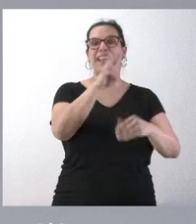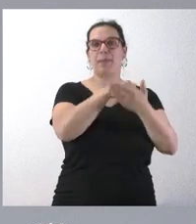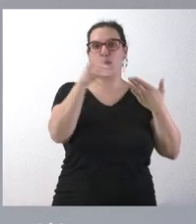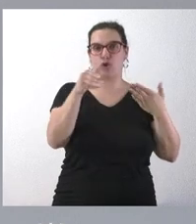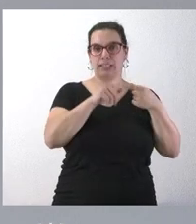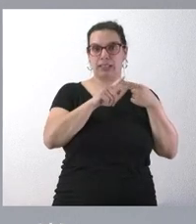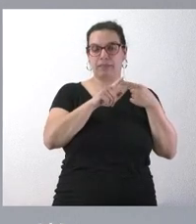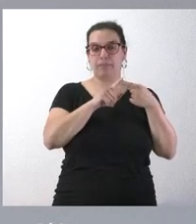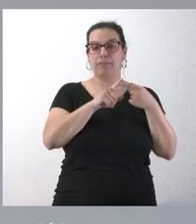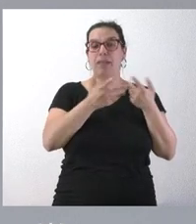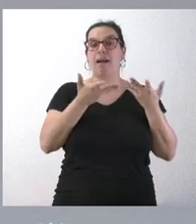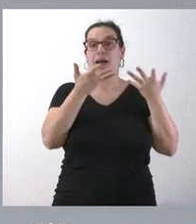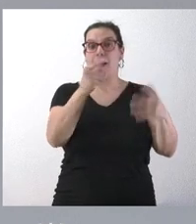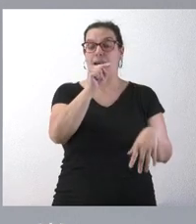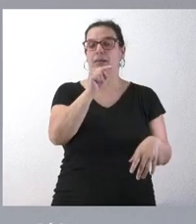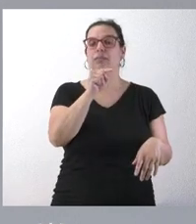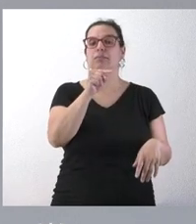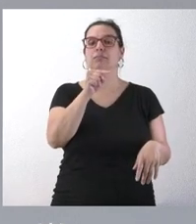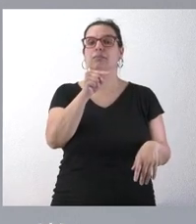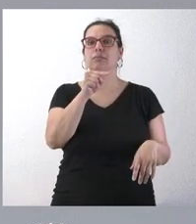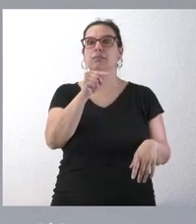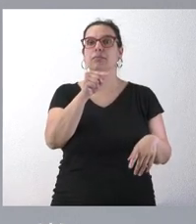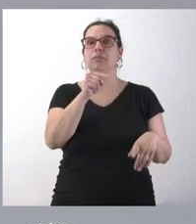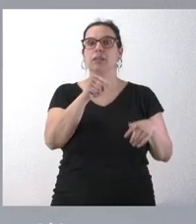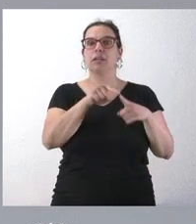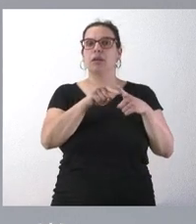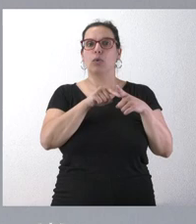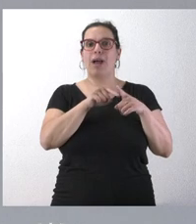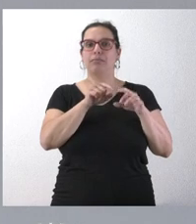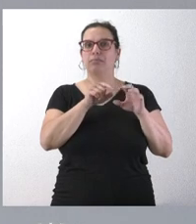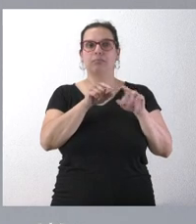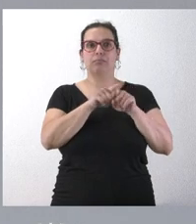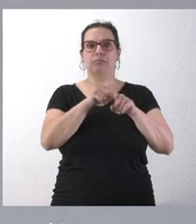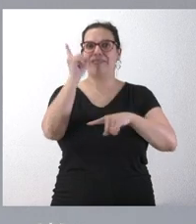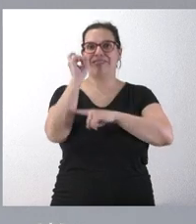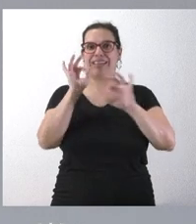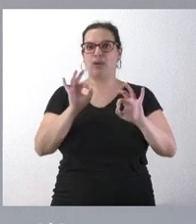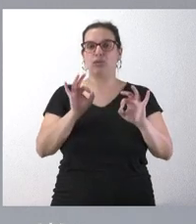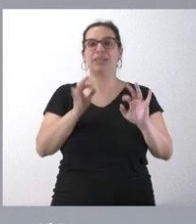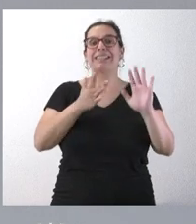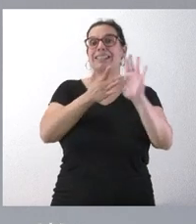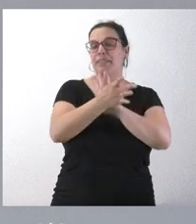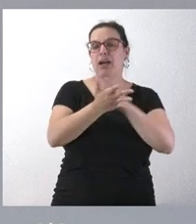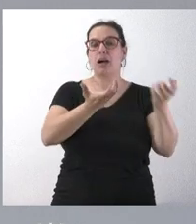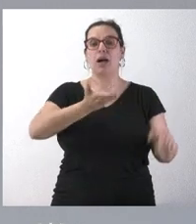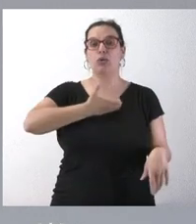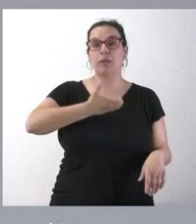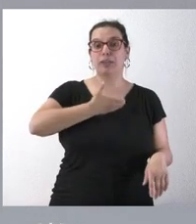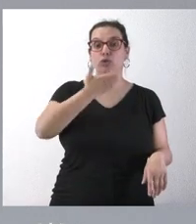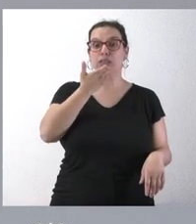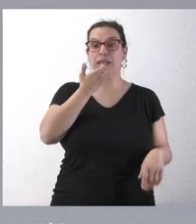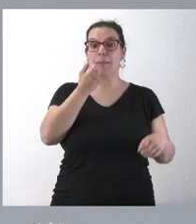Estas ayudas que van a recibir tienen carácter incondicionado. Esto supone que los ayuntamientos menores de 20.000